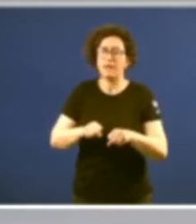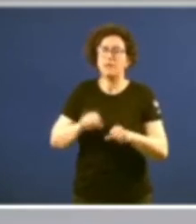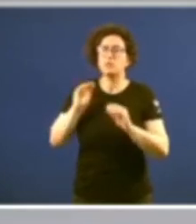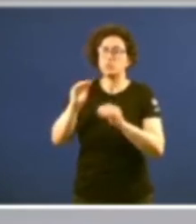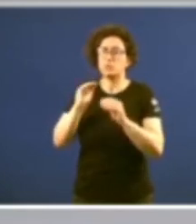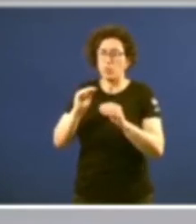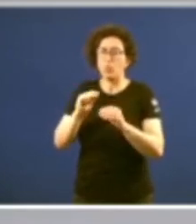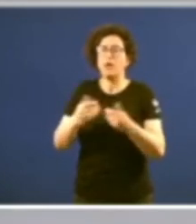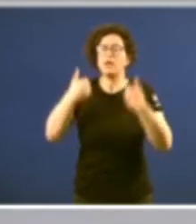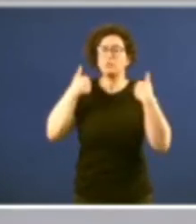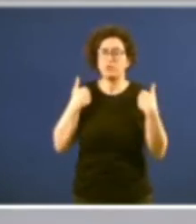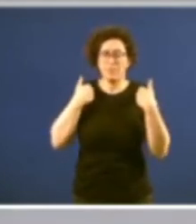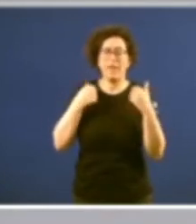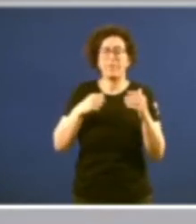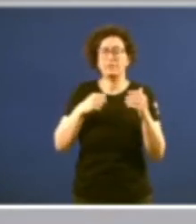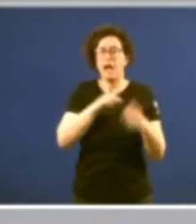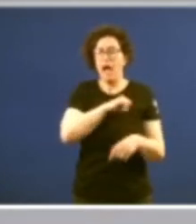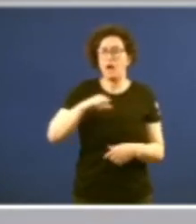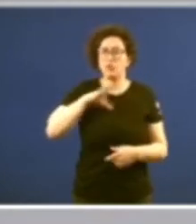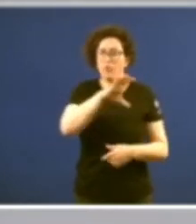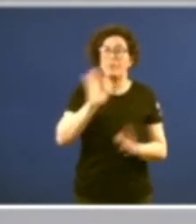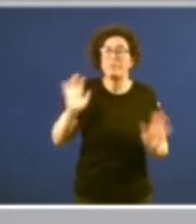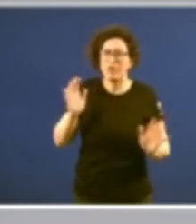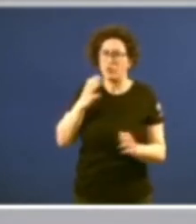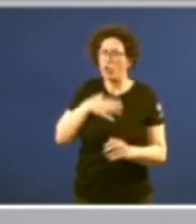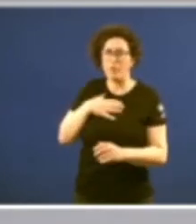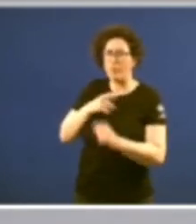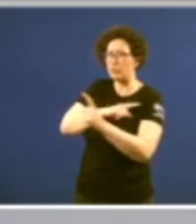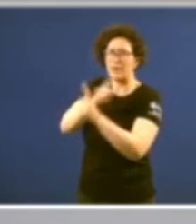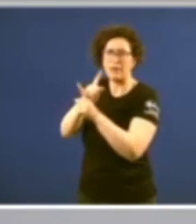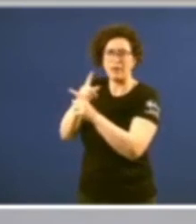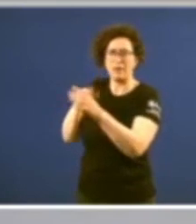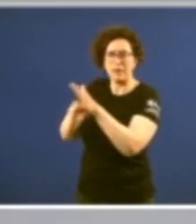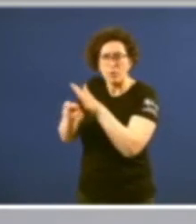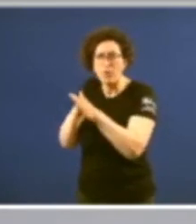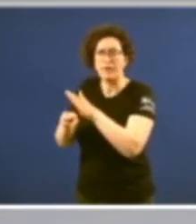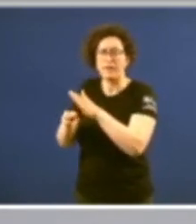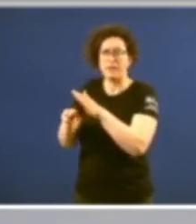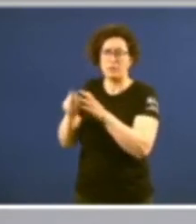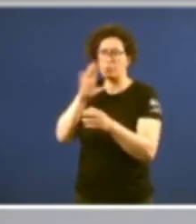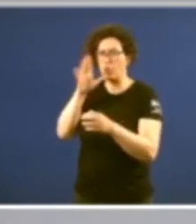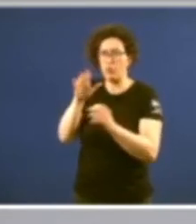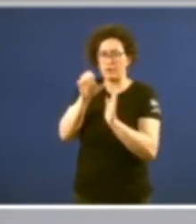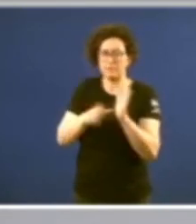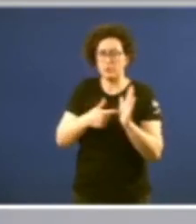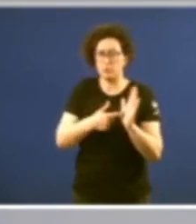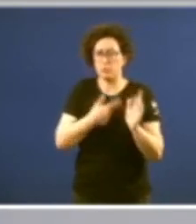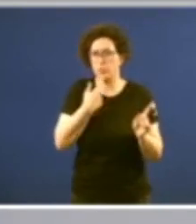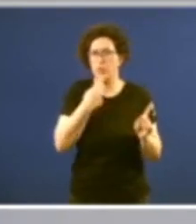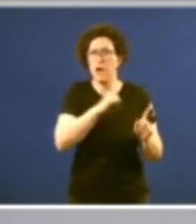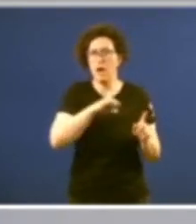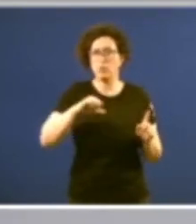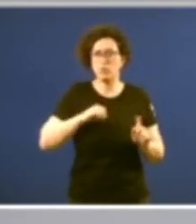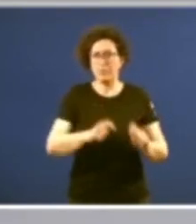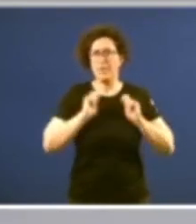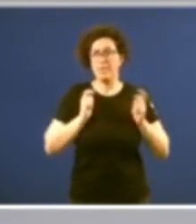sin posibilidad de recurrir e reivindicar o que o propio Estatuto de Autonomía